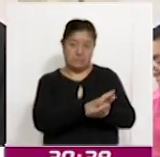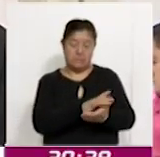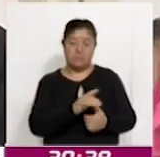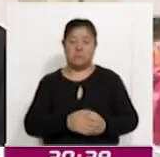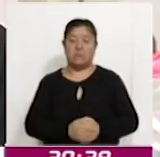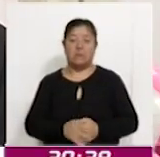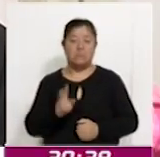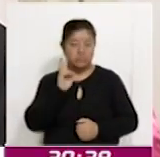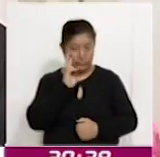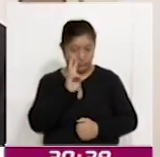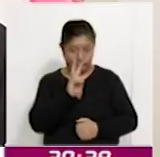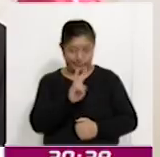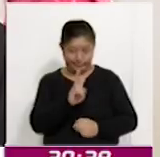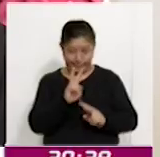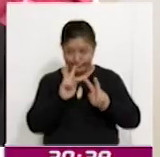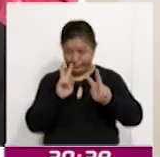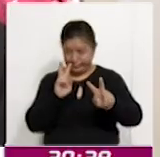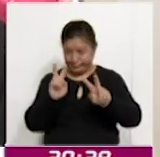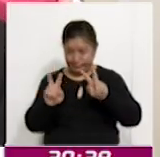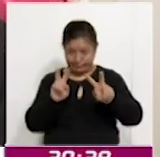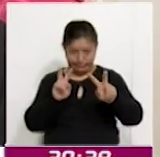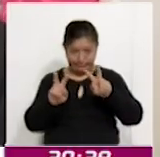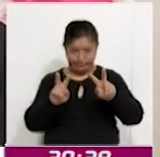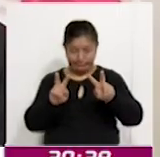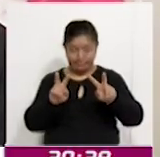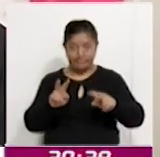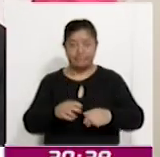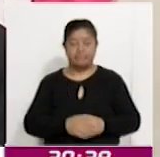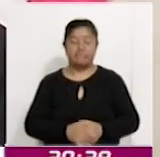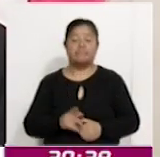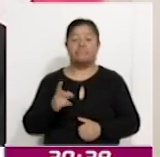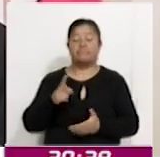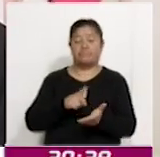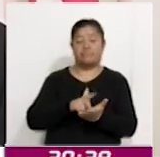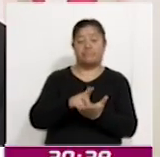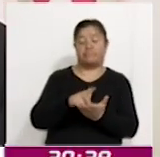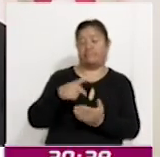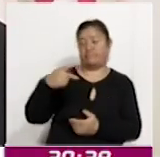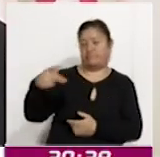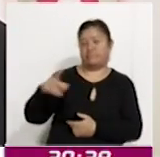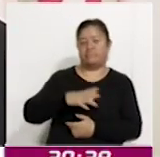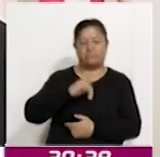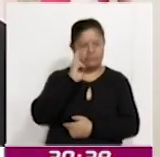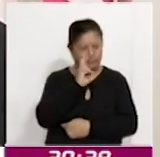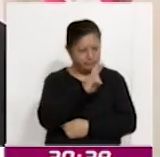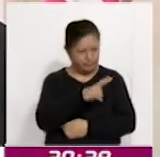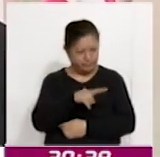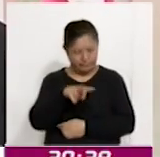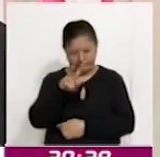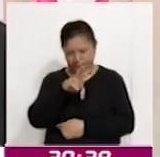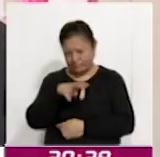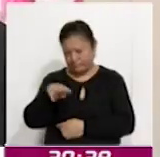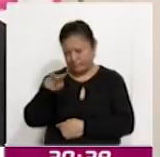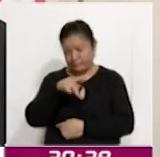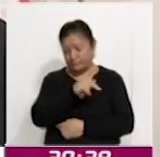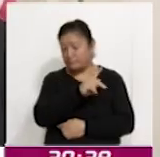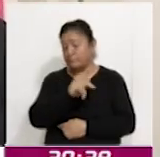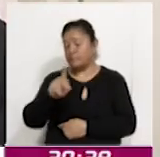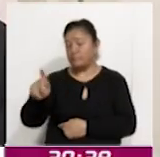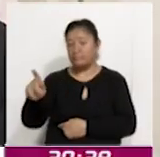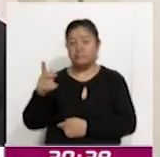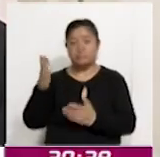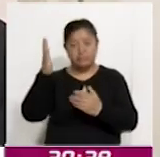observadores electorales. Ustedes saben que un derecho de la ciudadanía mexicana es observar todos los actos de la autoridad electoral,